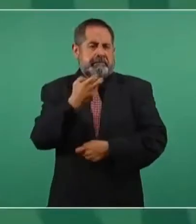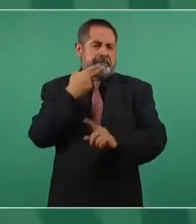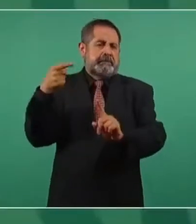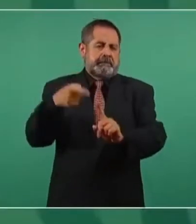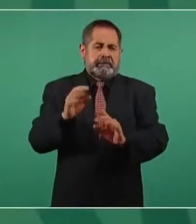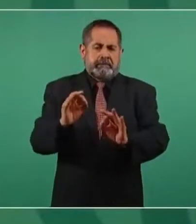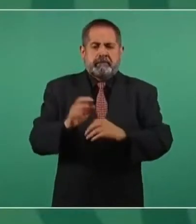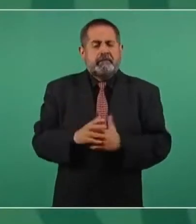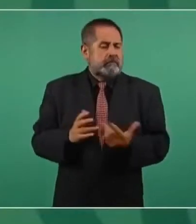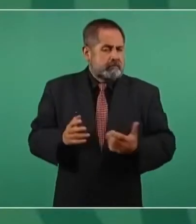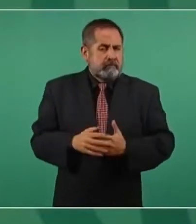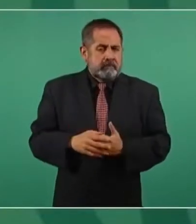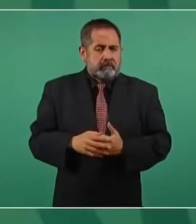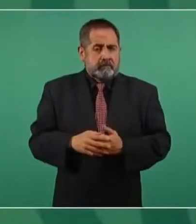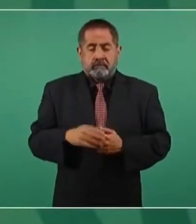cuando siempre está